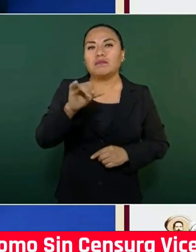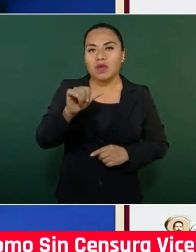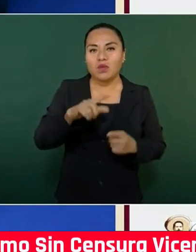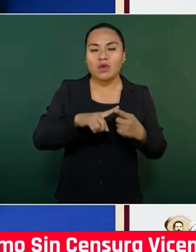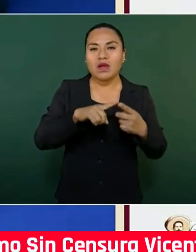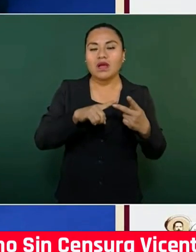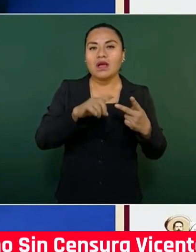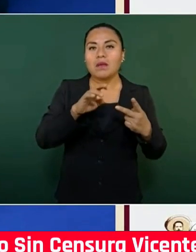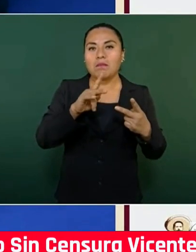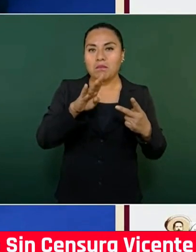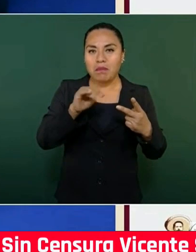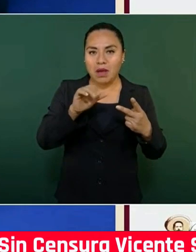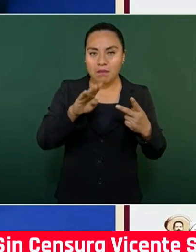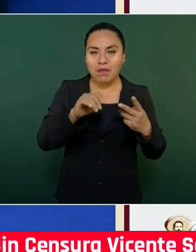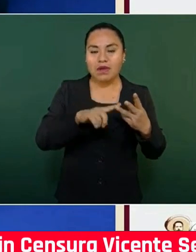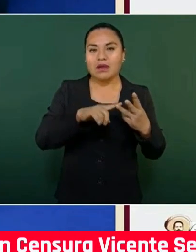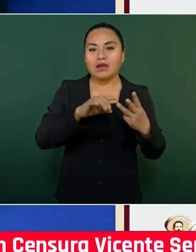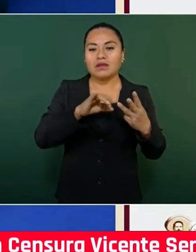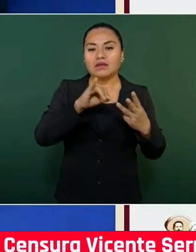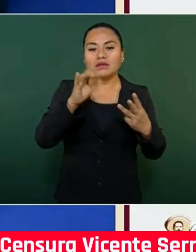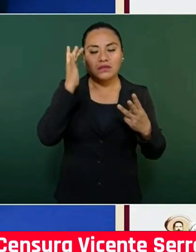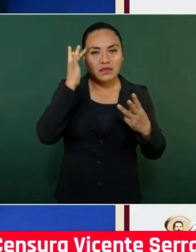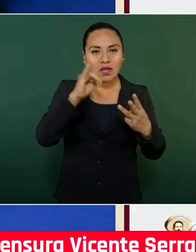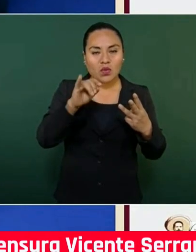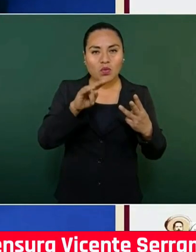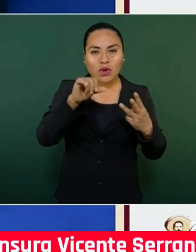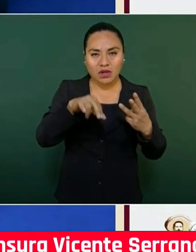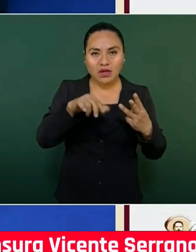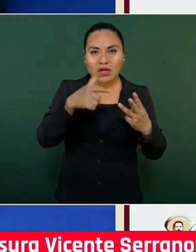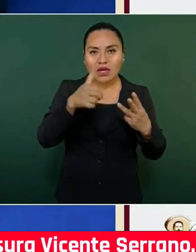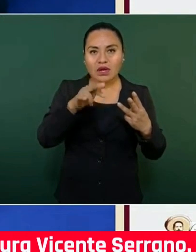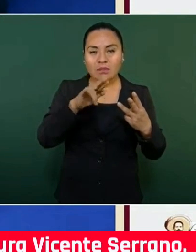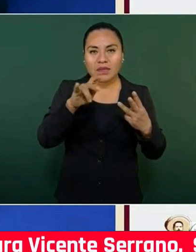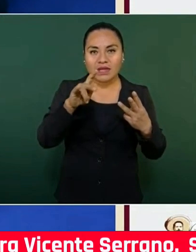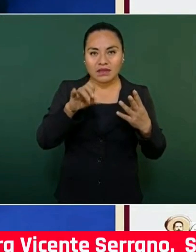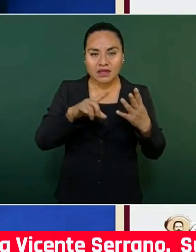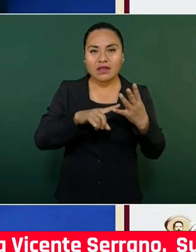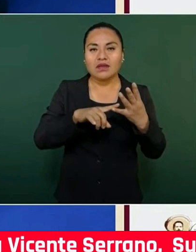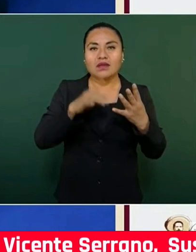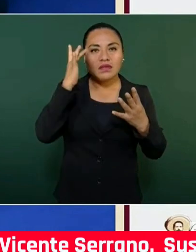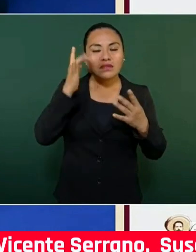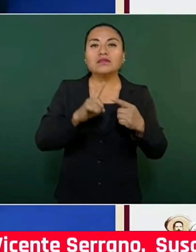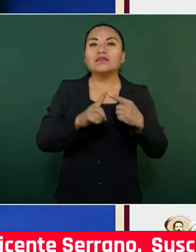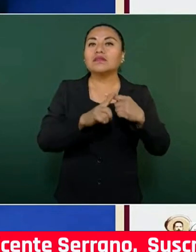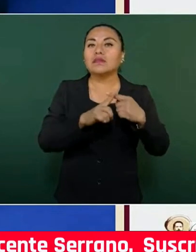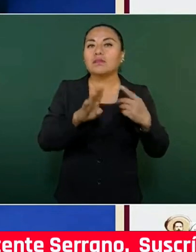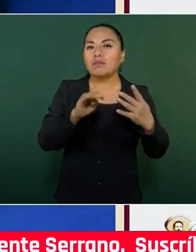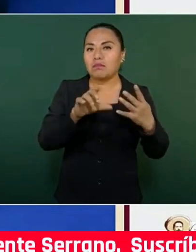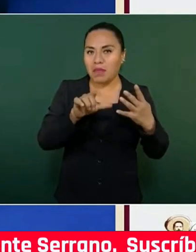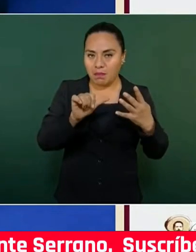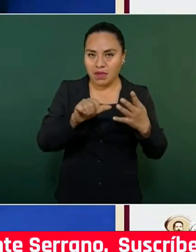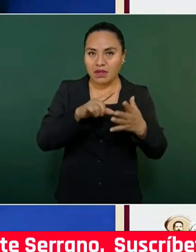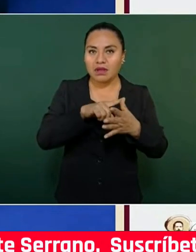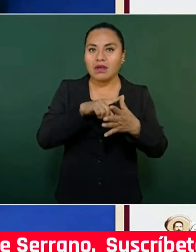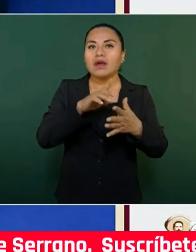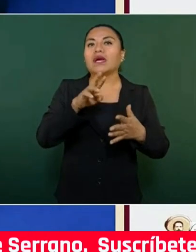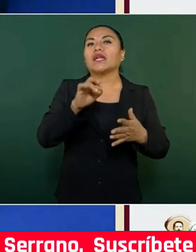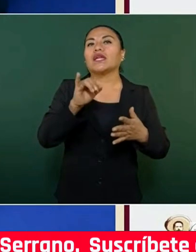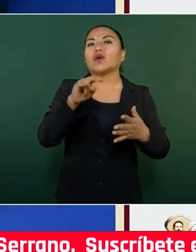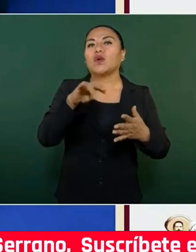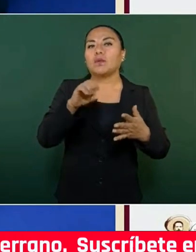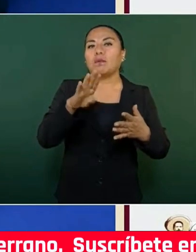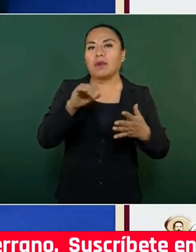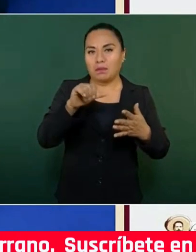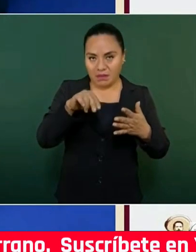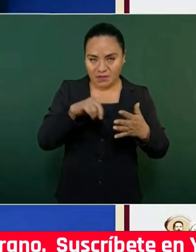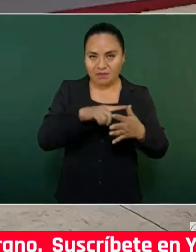Concepción Bamba, Sanjón Garrapatero y también Santa Cruz Bamba y Rincón Bamba. La que